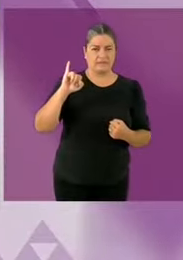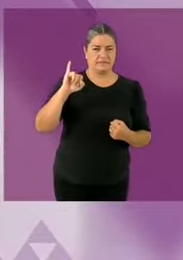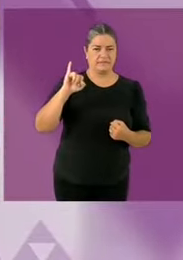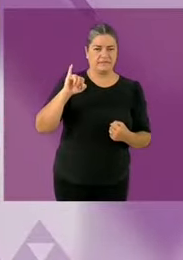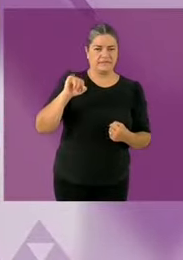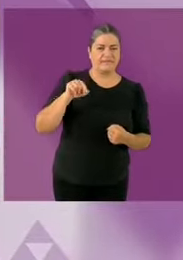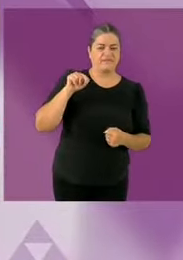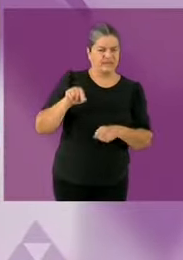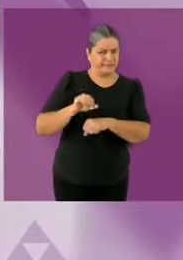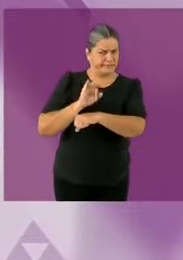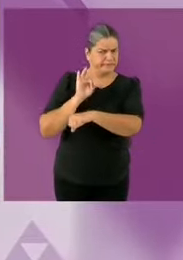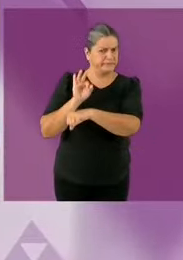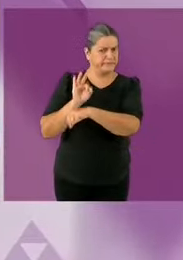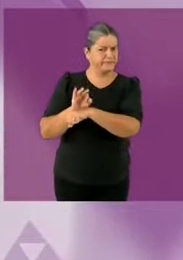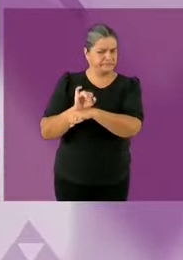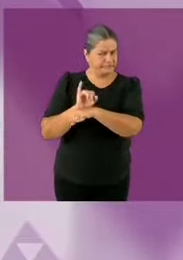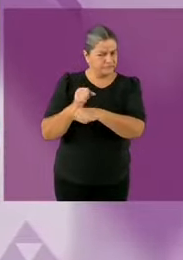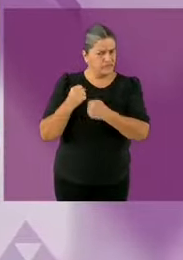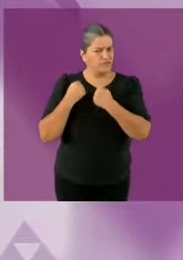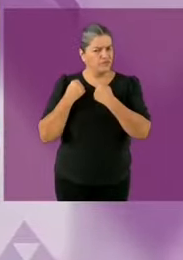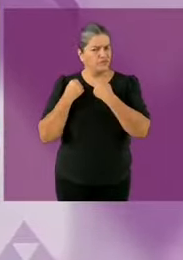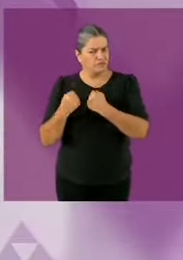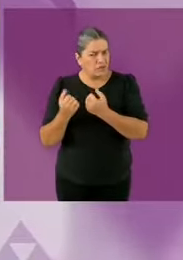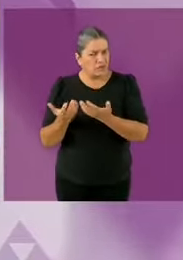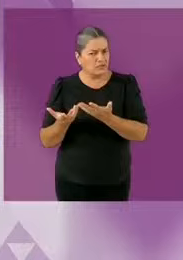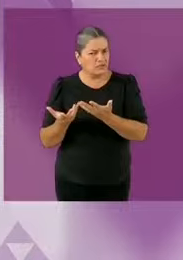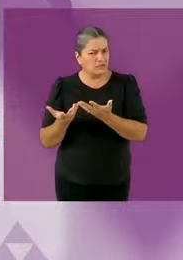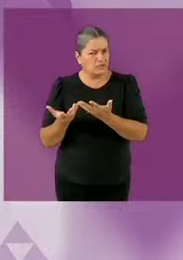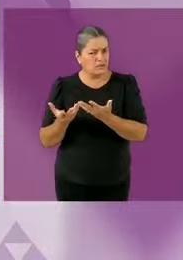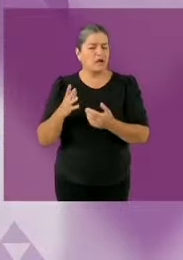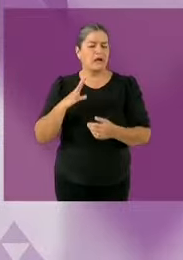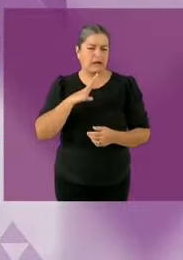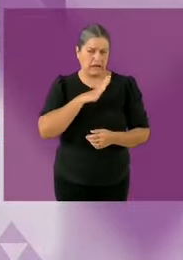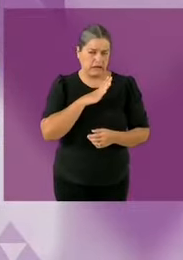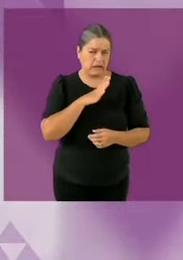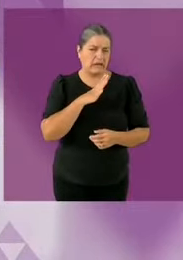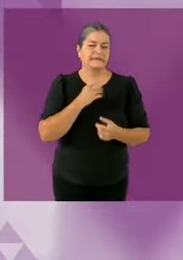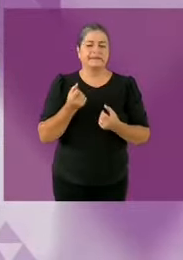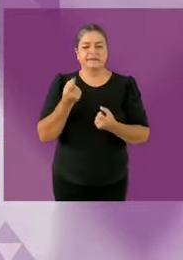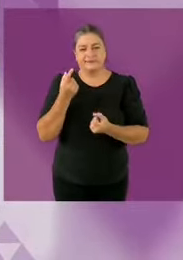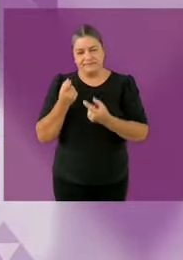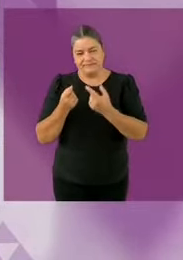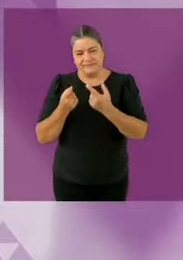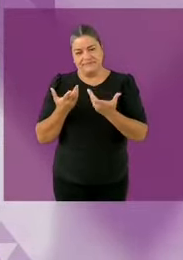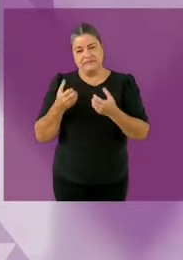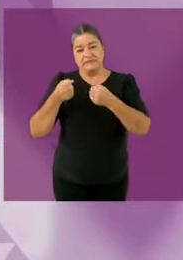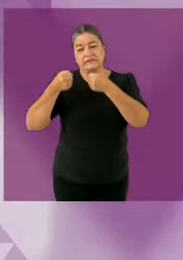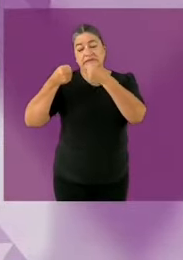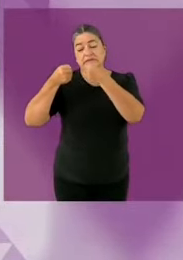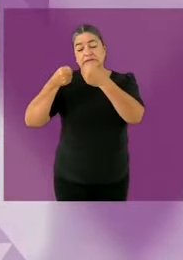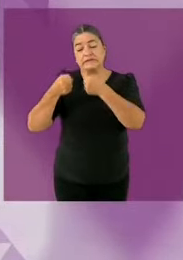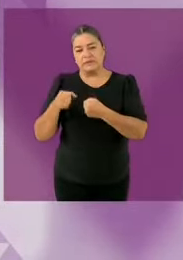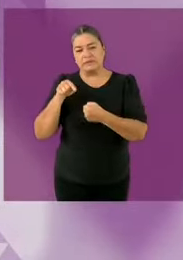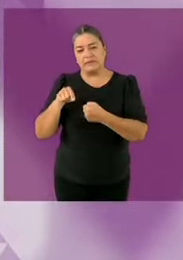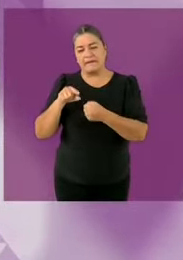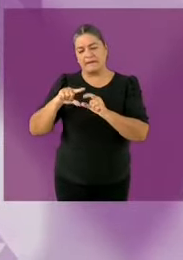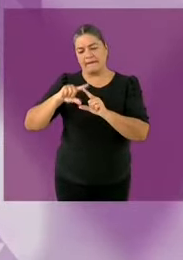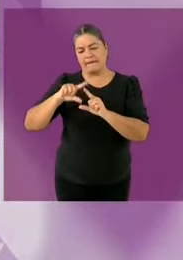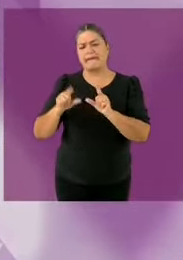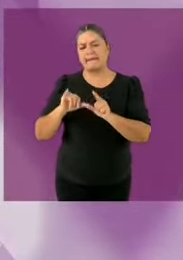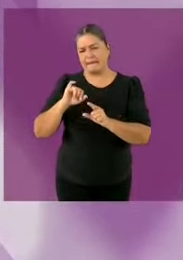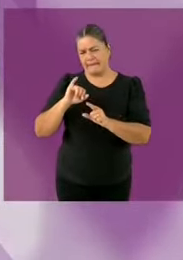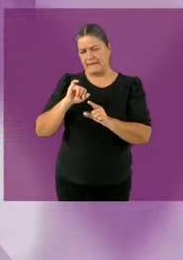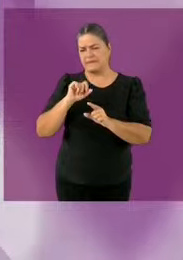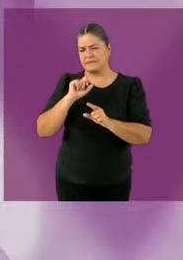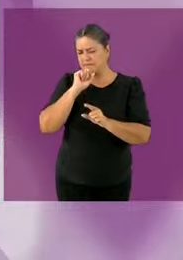salvo lo estrictamente que es de seguridad nacional. Candidato Mayres. Me parece muy